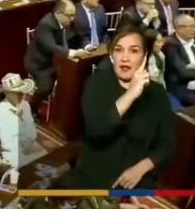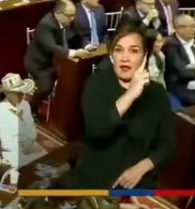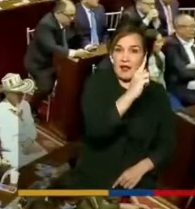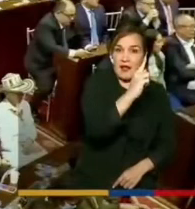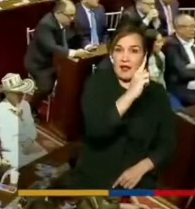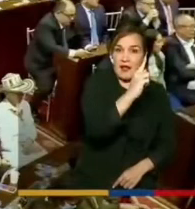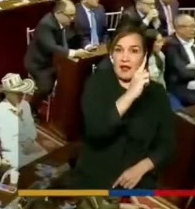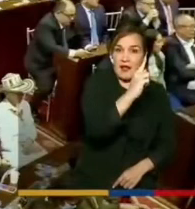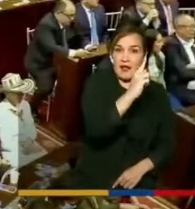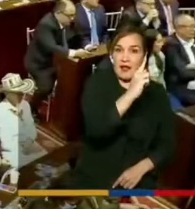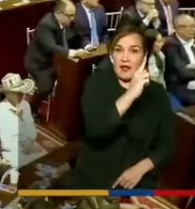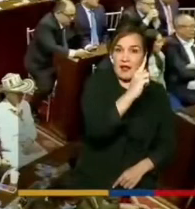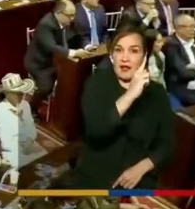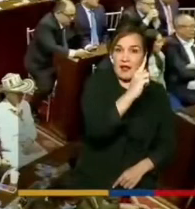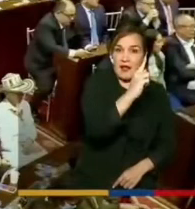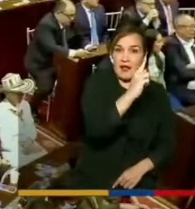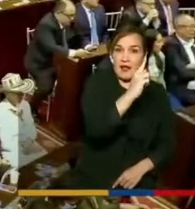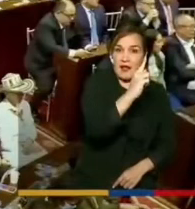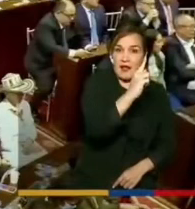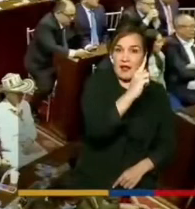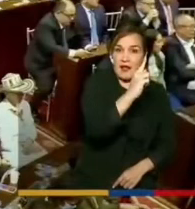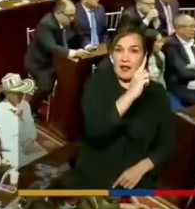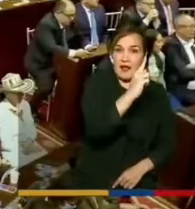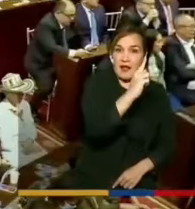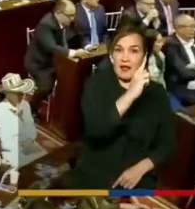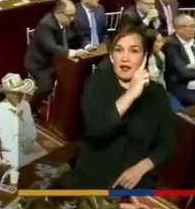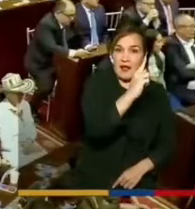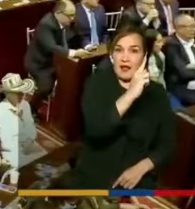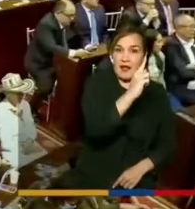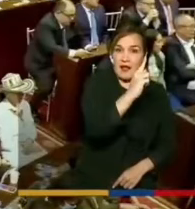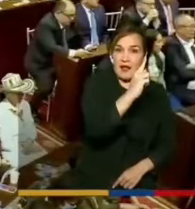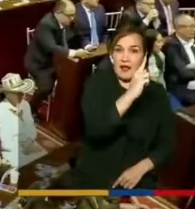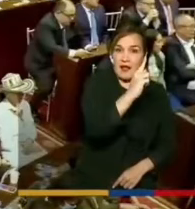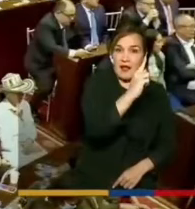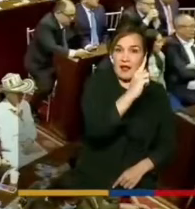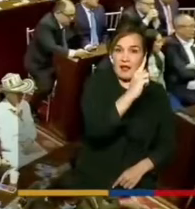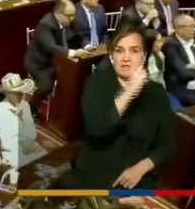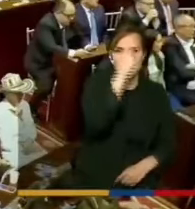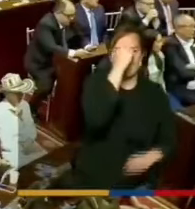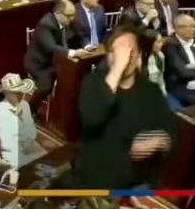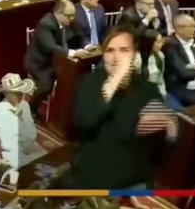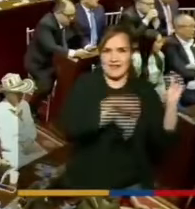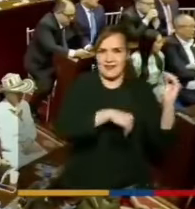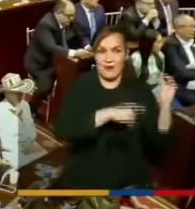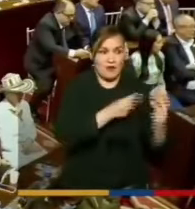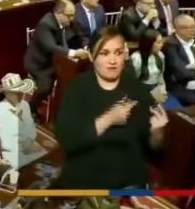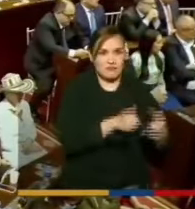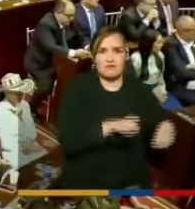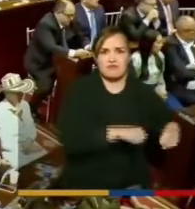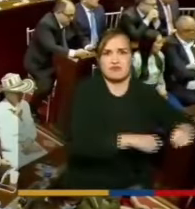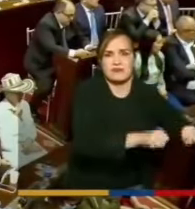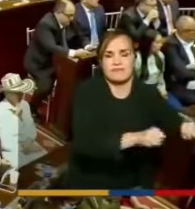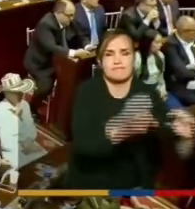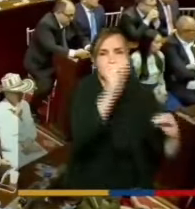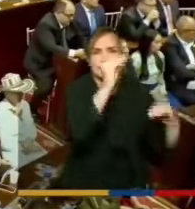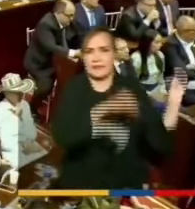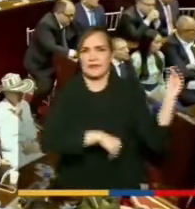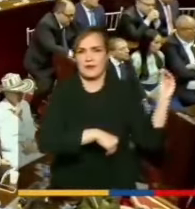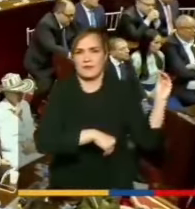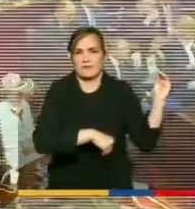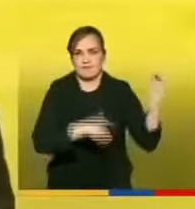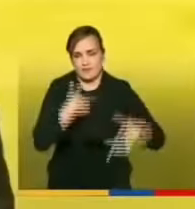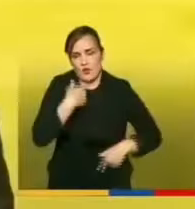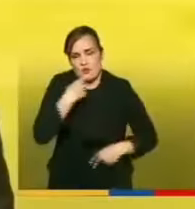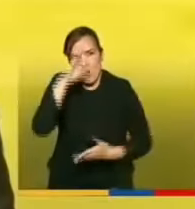puede generar muchos vicios en las conciliaciones y eso suele pasar mucho pero bueno cuidado el país no puede